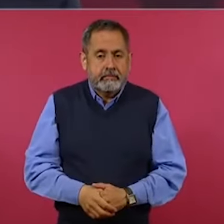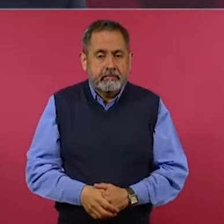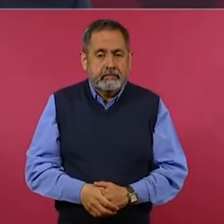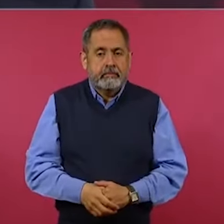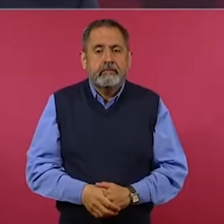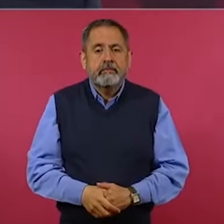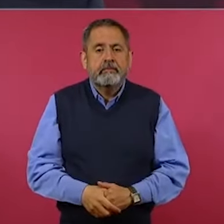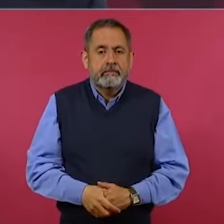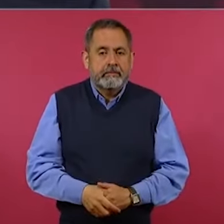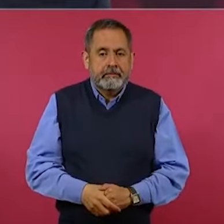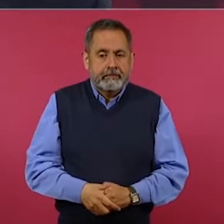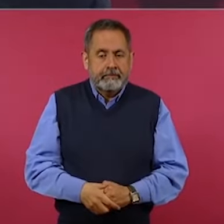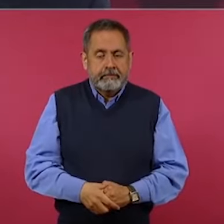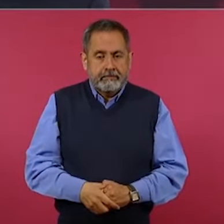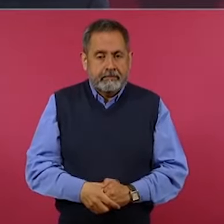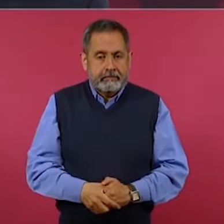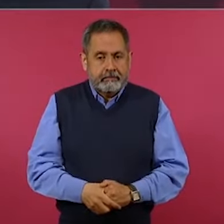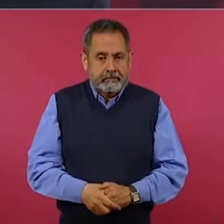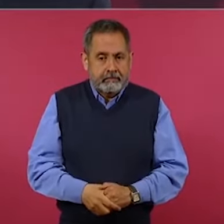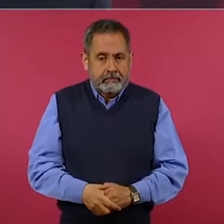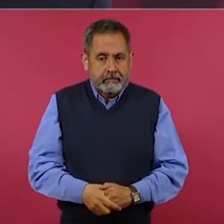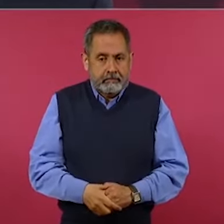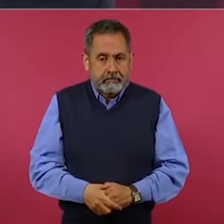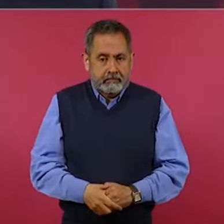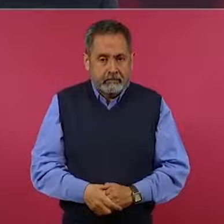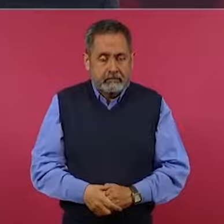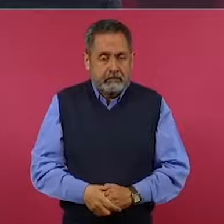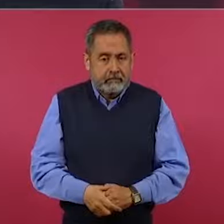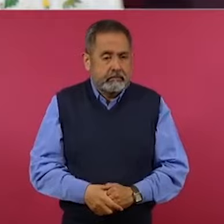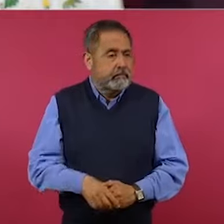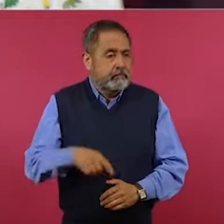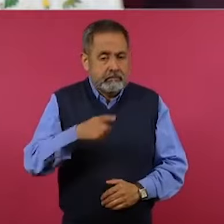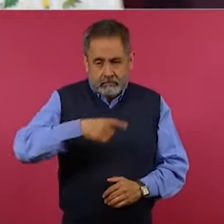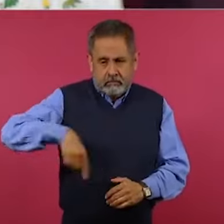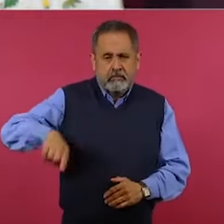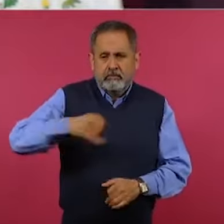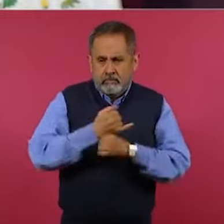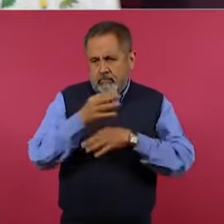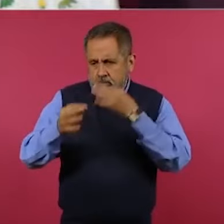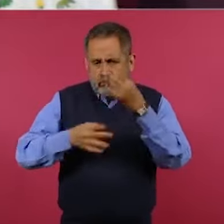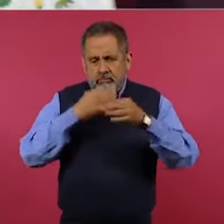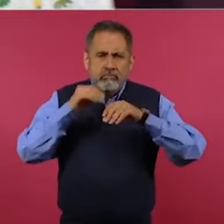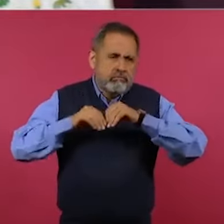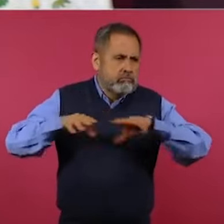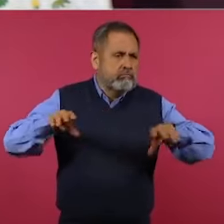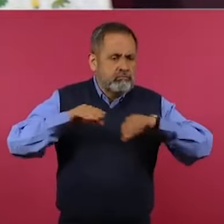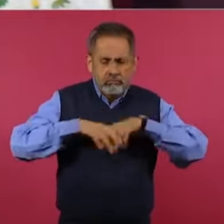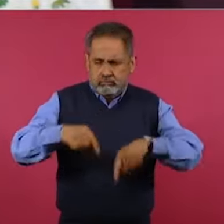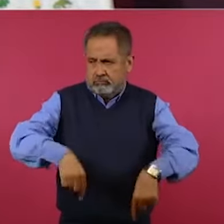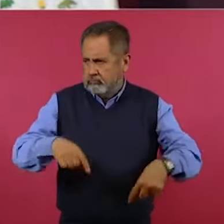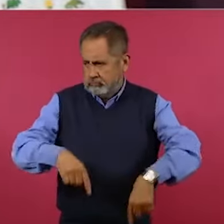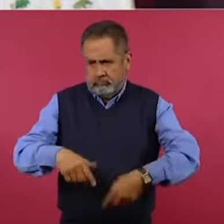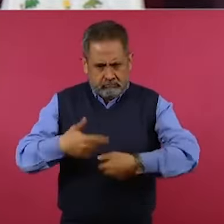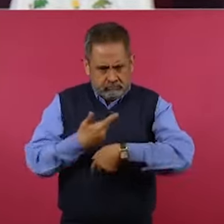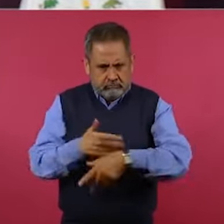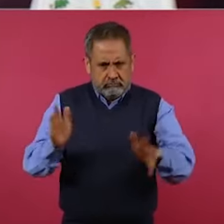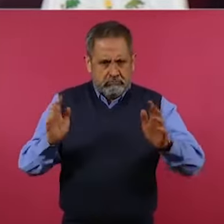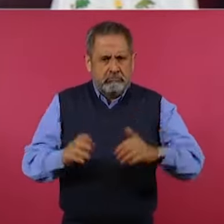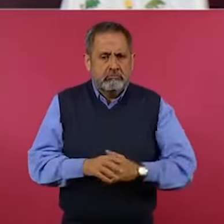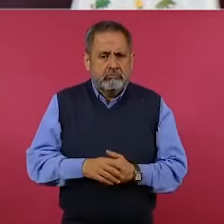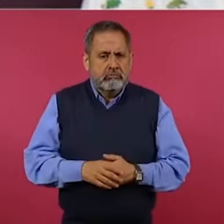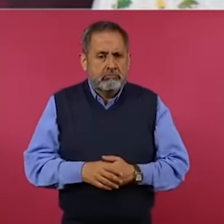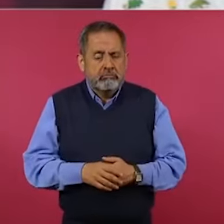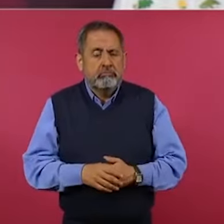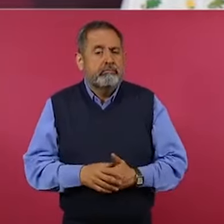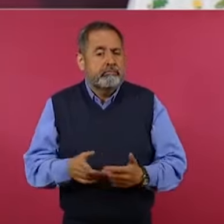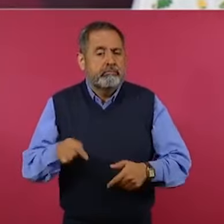vienen a informarnos de todo. Ya les dije que no